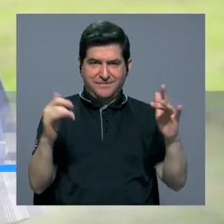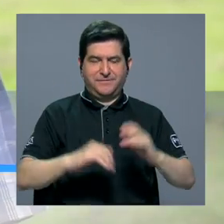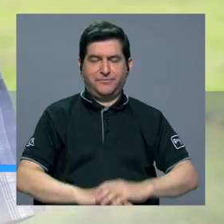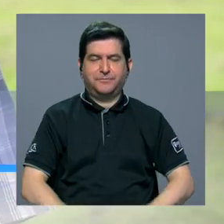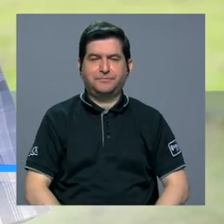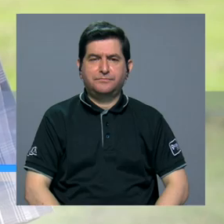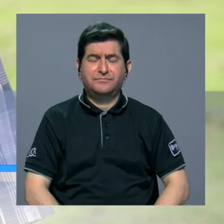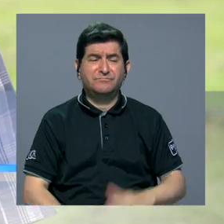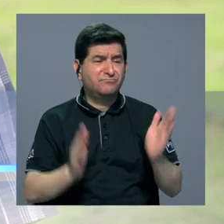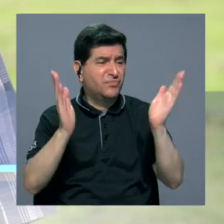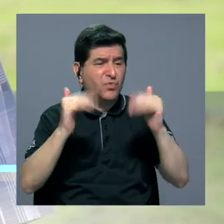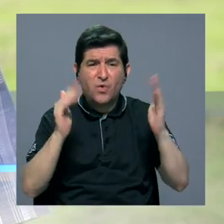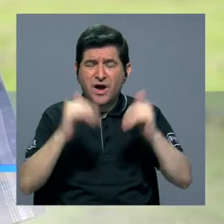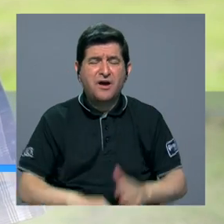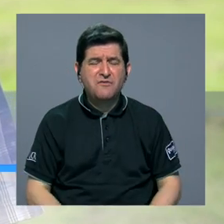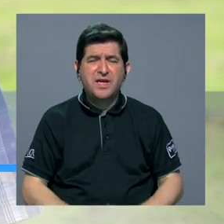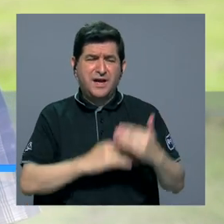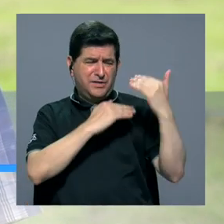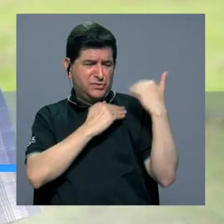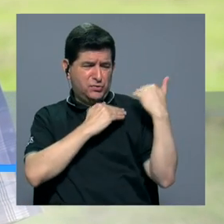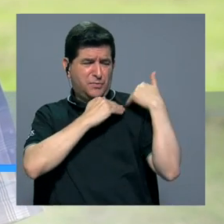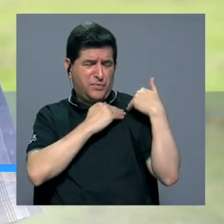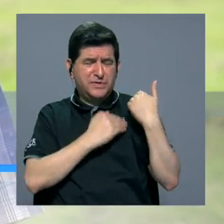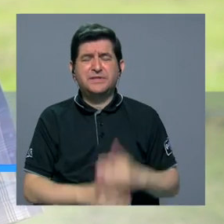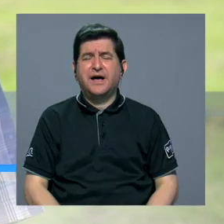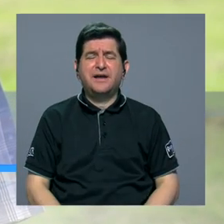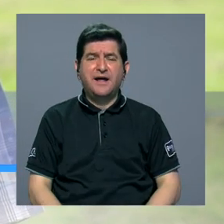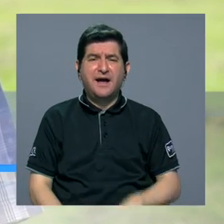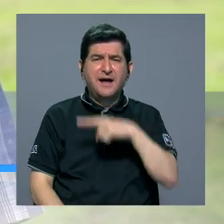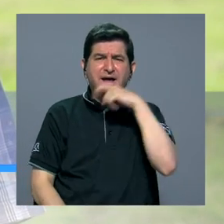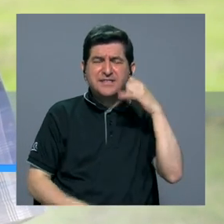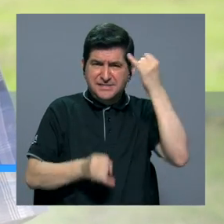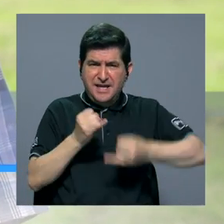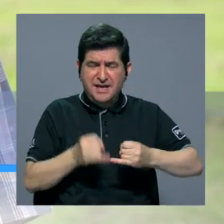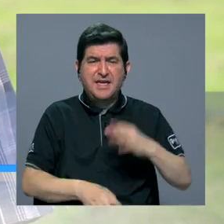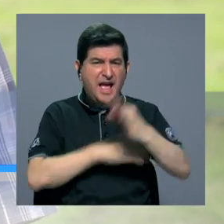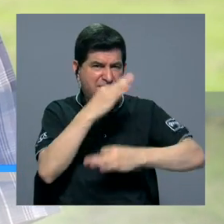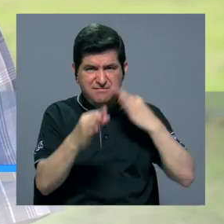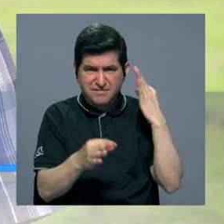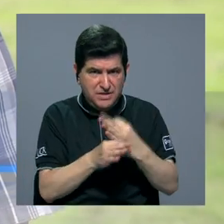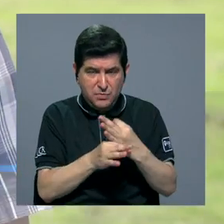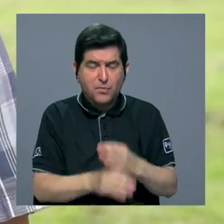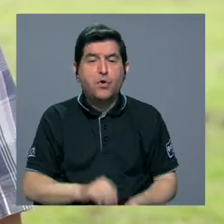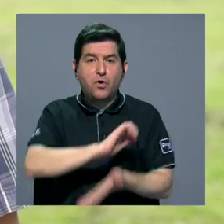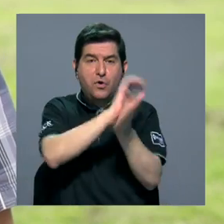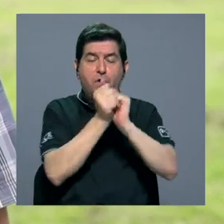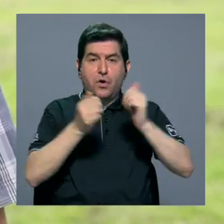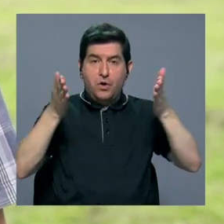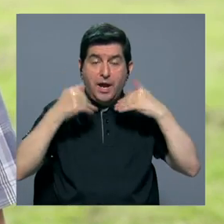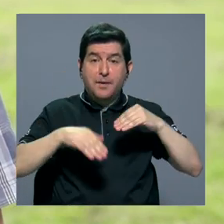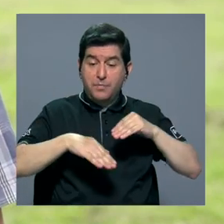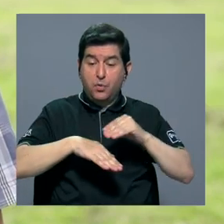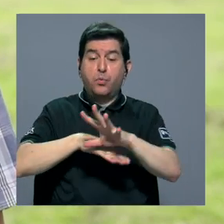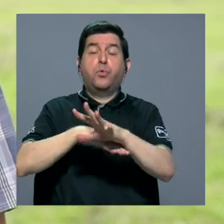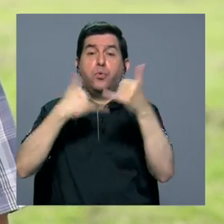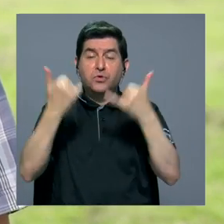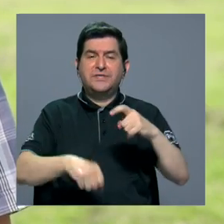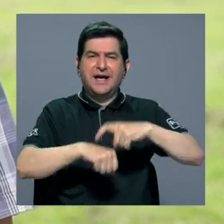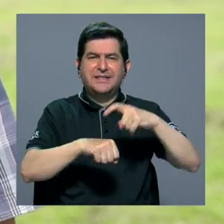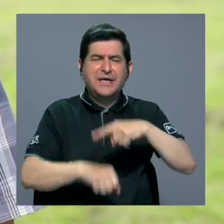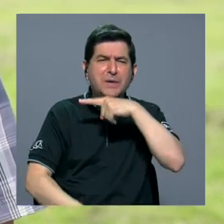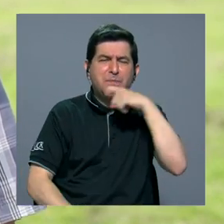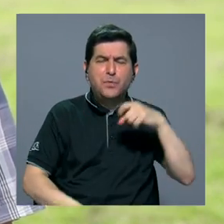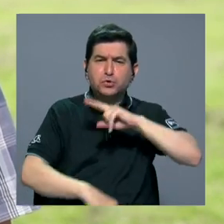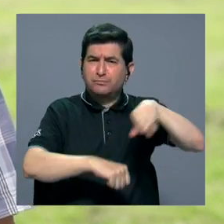porque no teníamos variedades resistentes a sequía terminal y el cambio climático nos empieza a alcanzar. Ya los periodos de